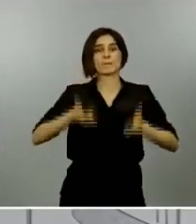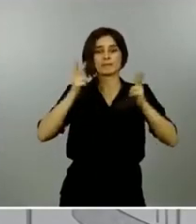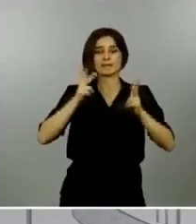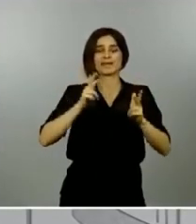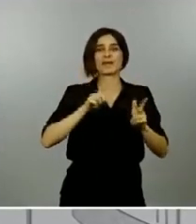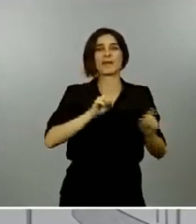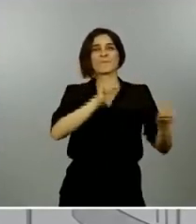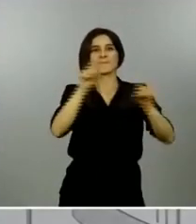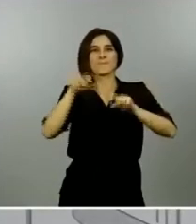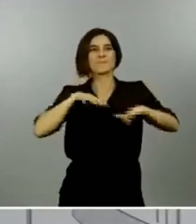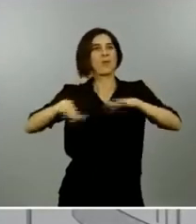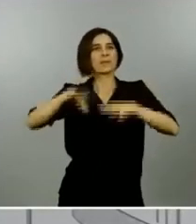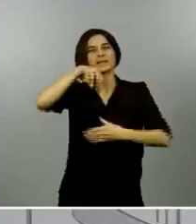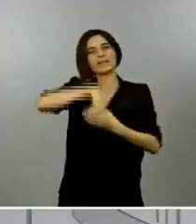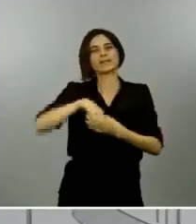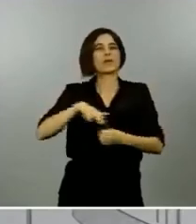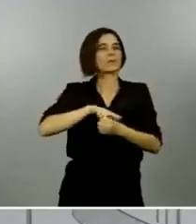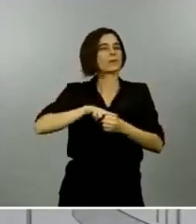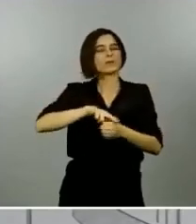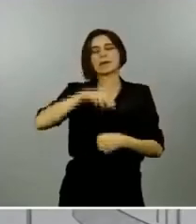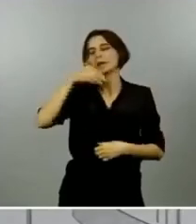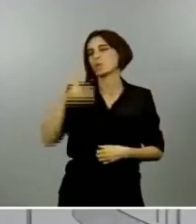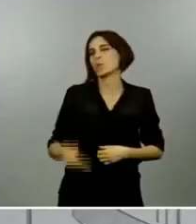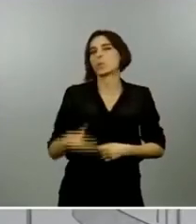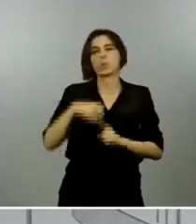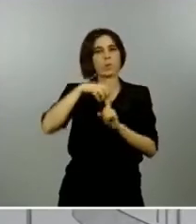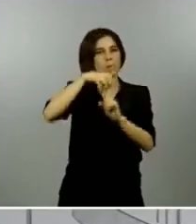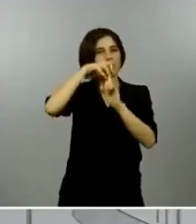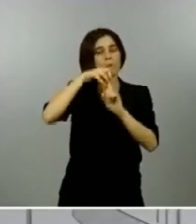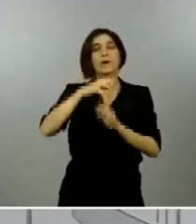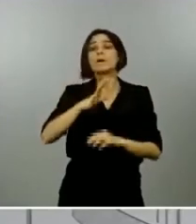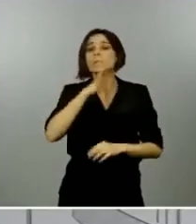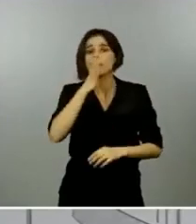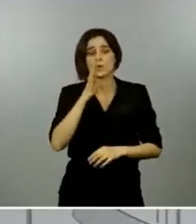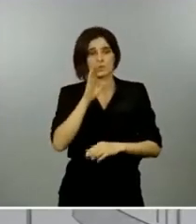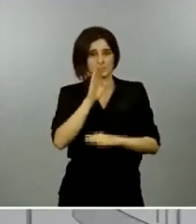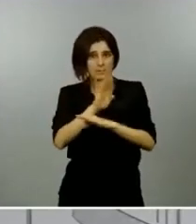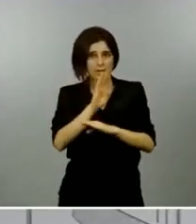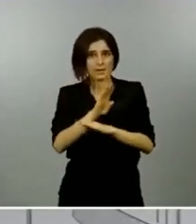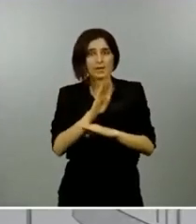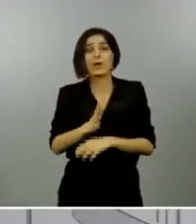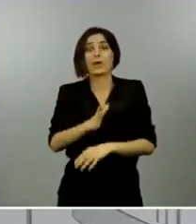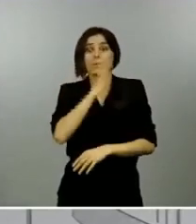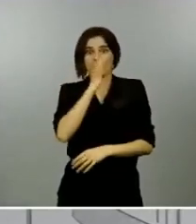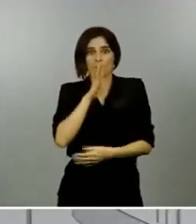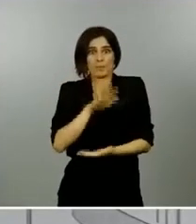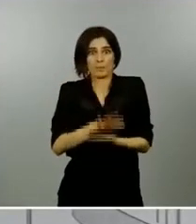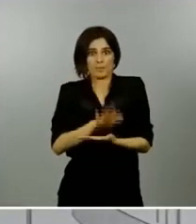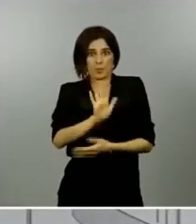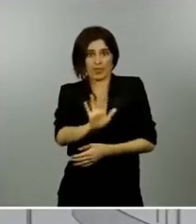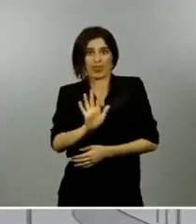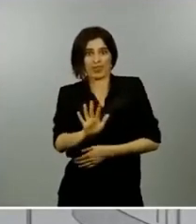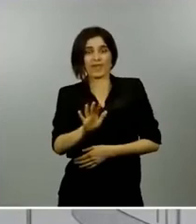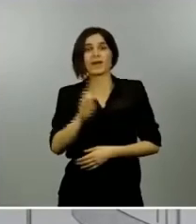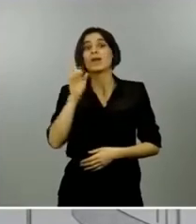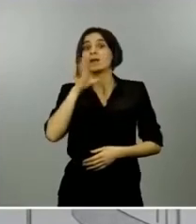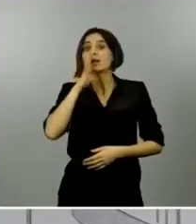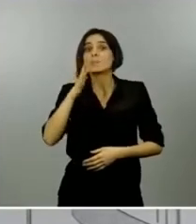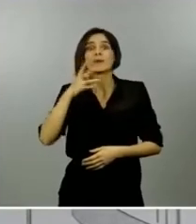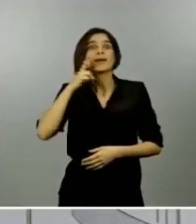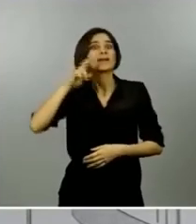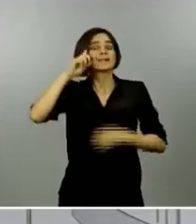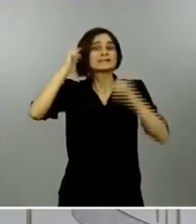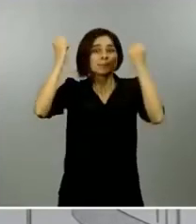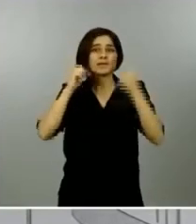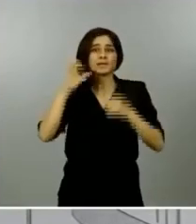fundamental por precaución por prudencia y sin duda alguna porque así lo dicen los expertos científicos en